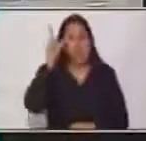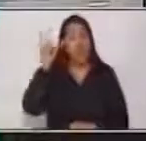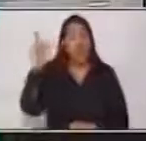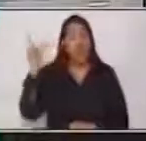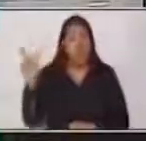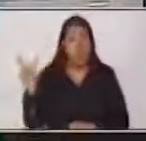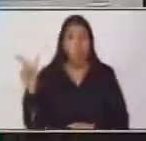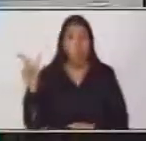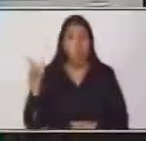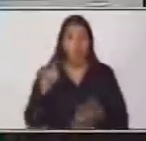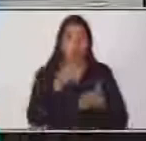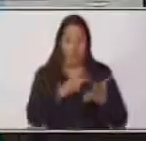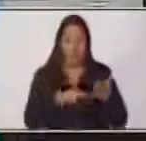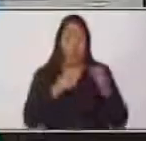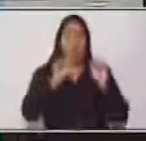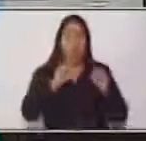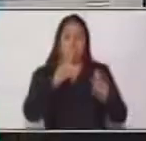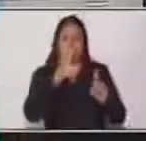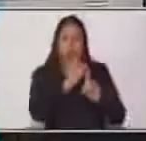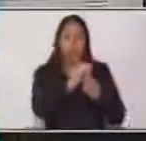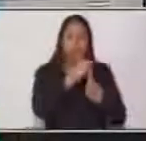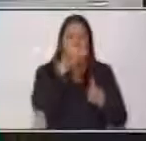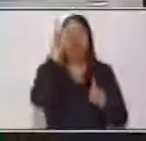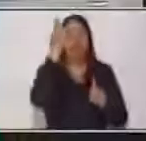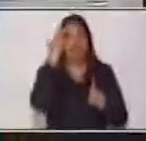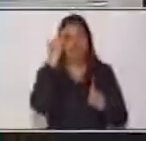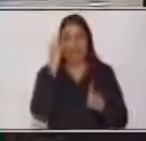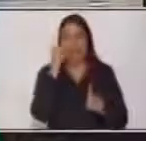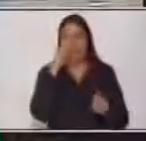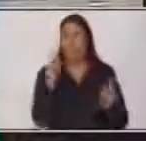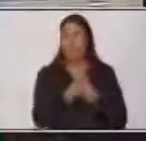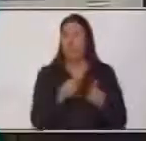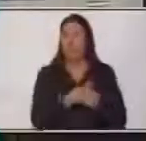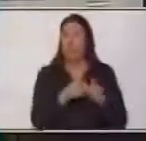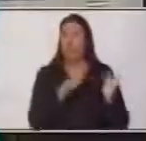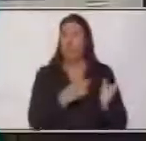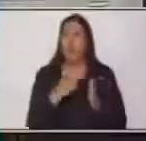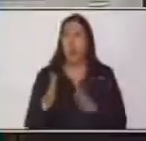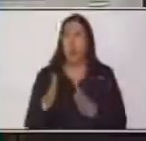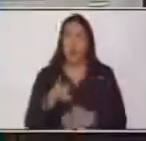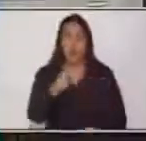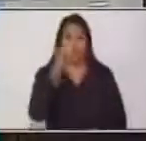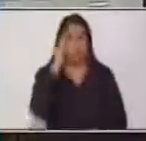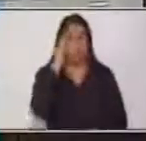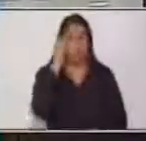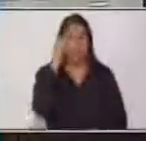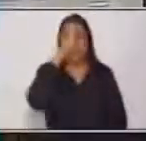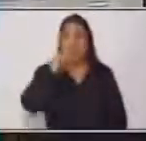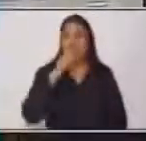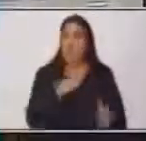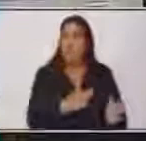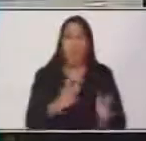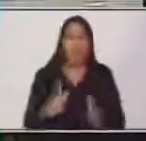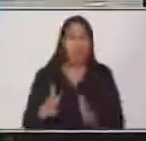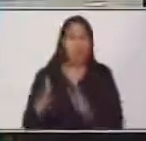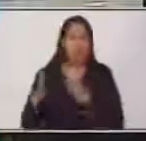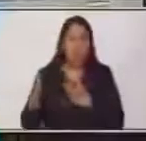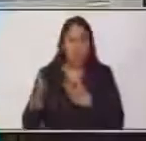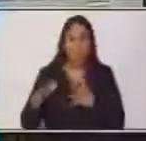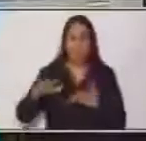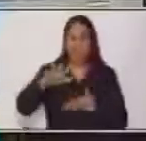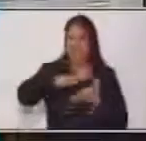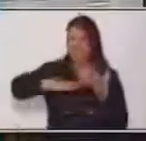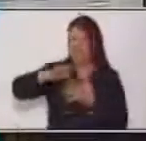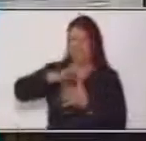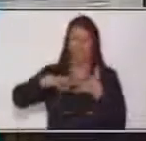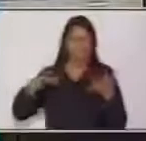lector pueda identificar. Asimismo, el orden. Recuerden, si no hay orden en esa cantidad de palabras y en los párrafos y en los